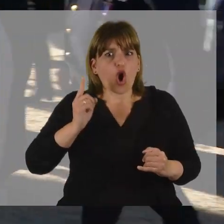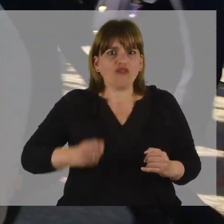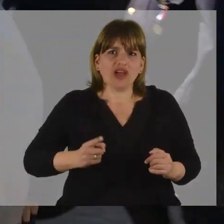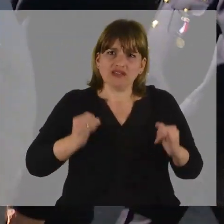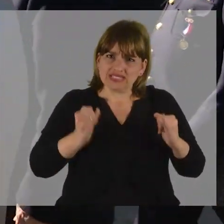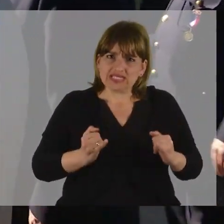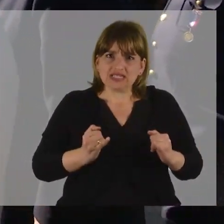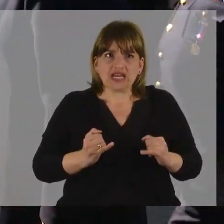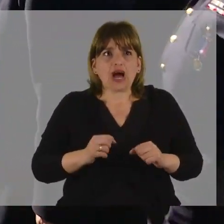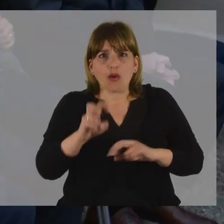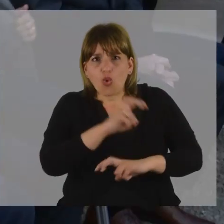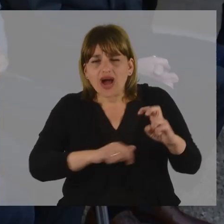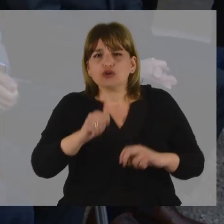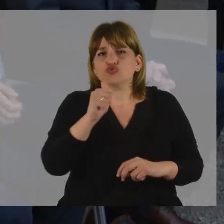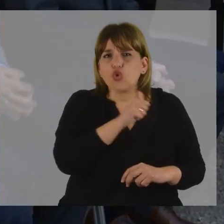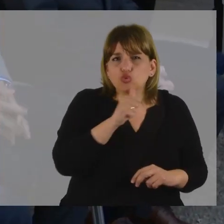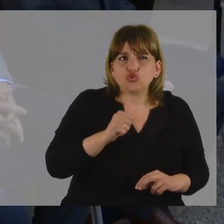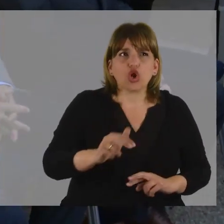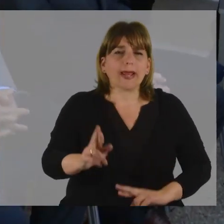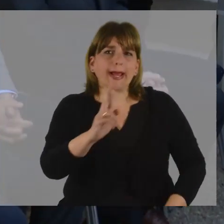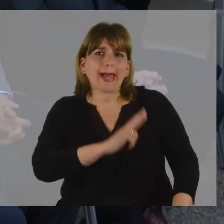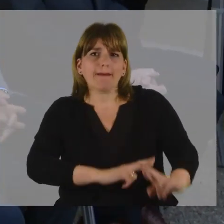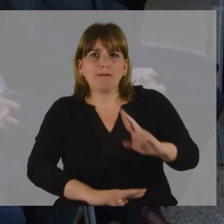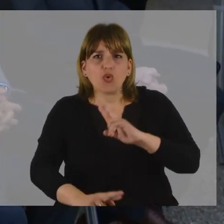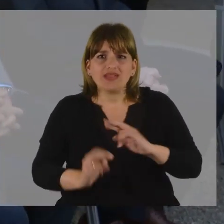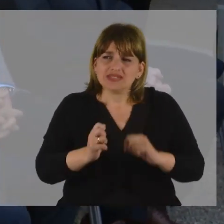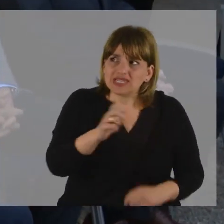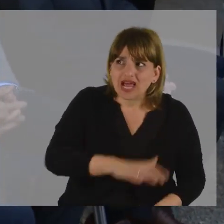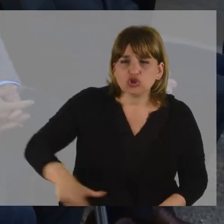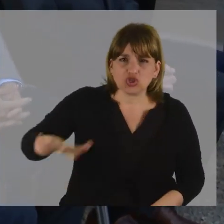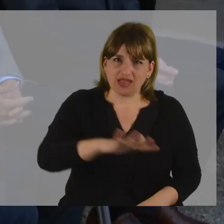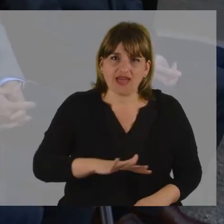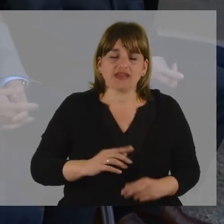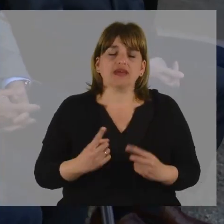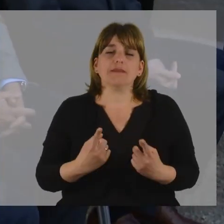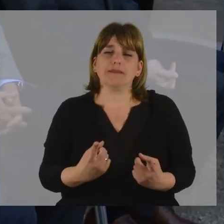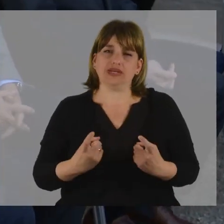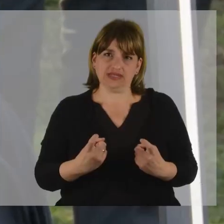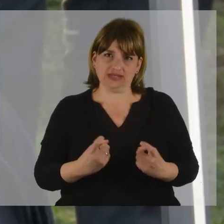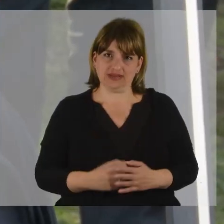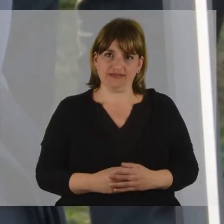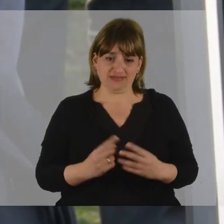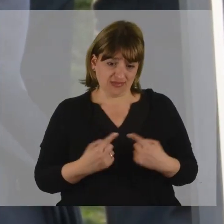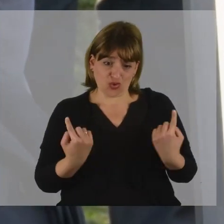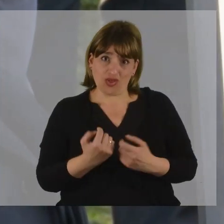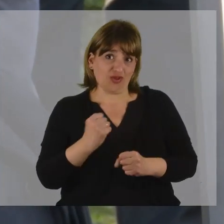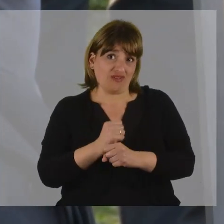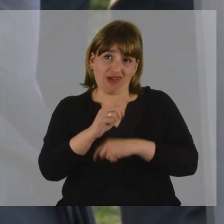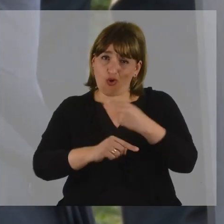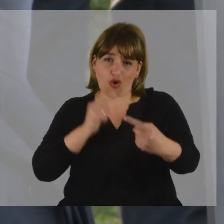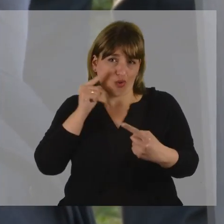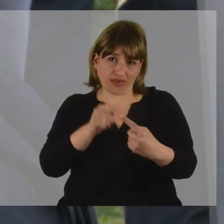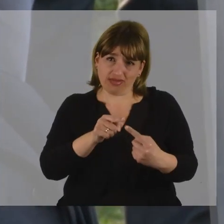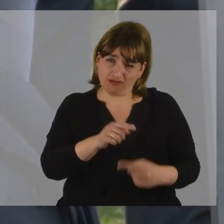a resultados y a respuestas hacia la gente, hacia la población que nos debemos.